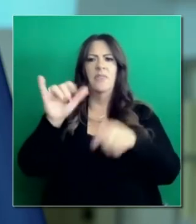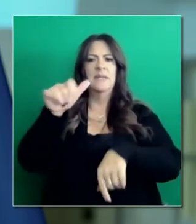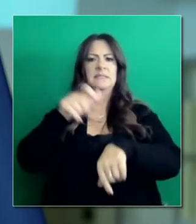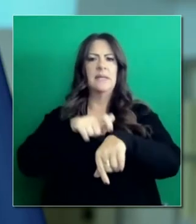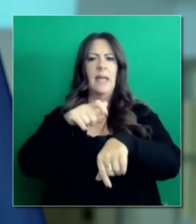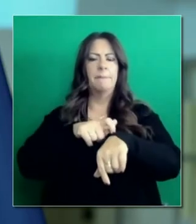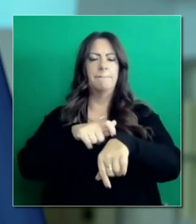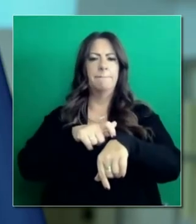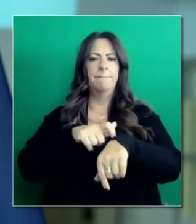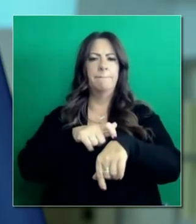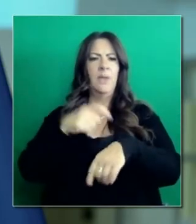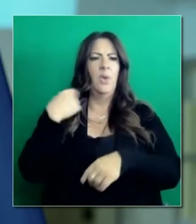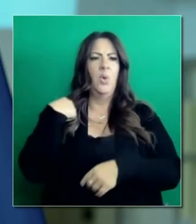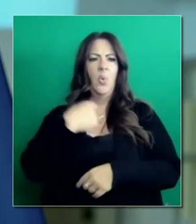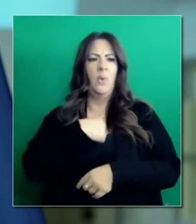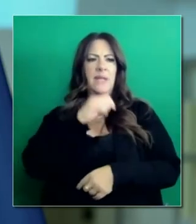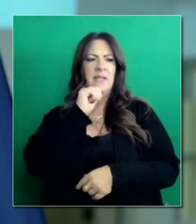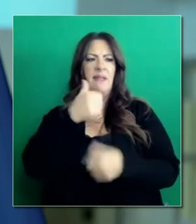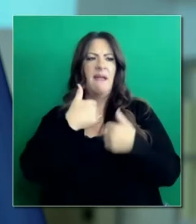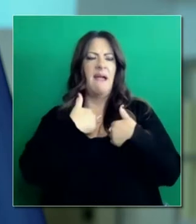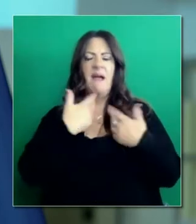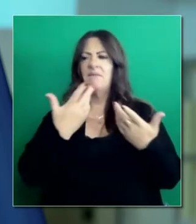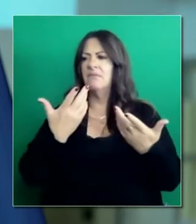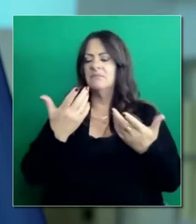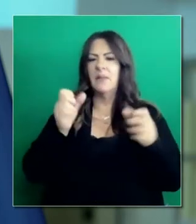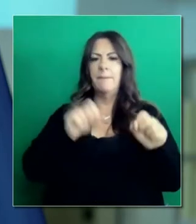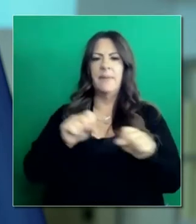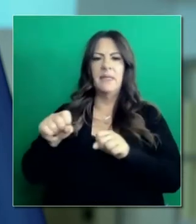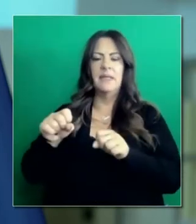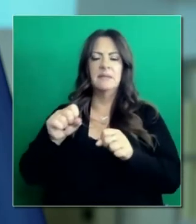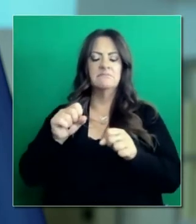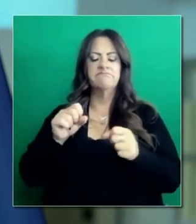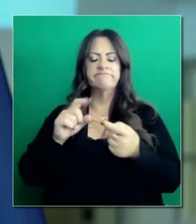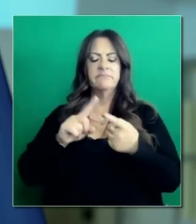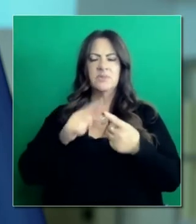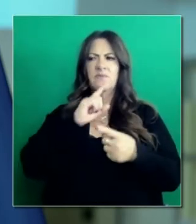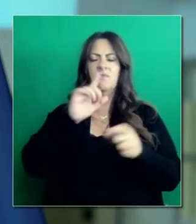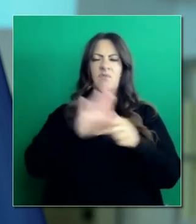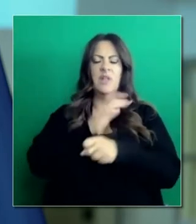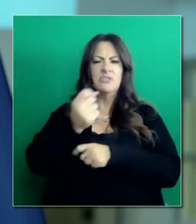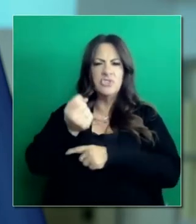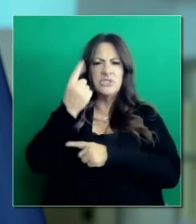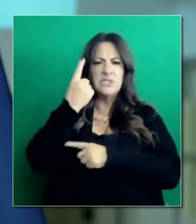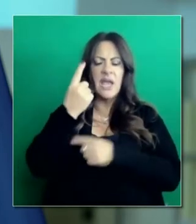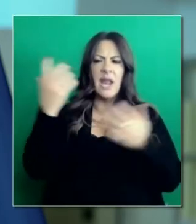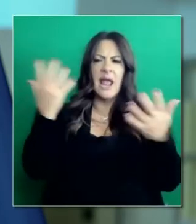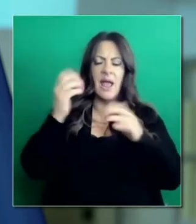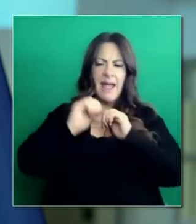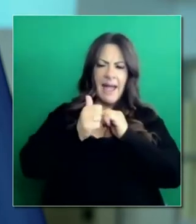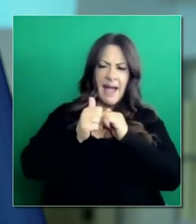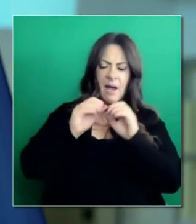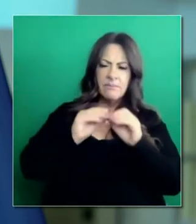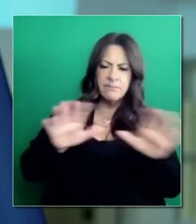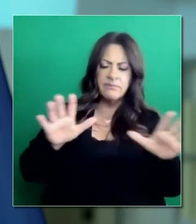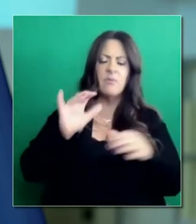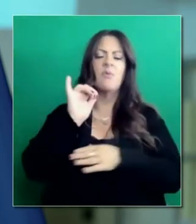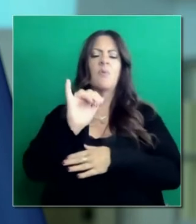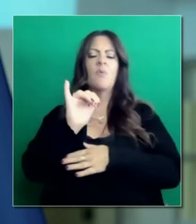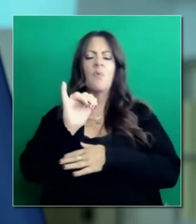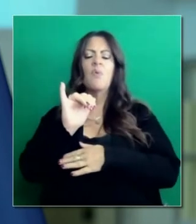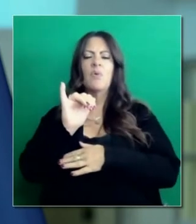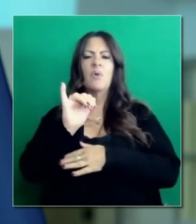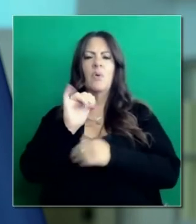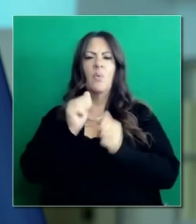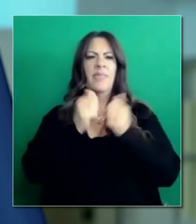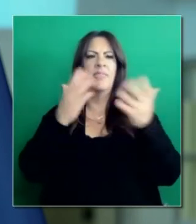pandemia cuando realmente no teníamos la capacidad y no entendíamos la complejidad de las